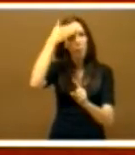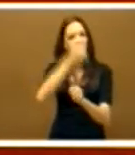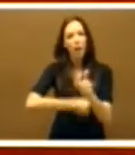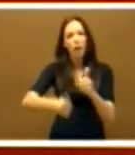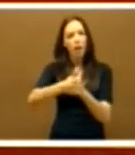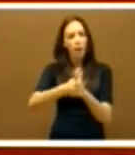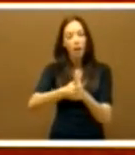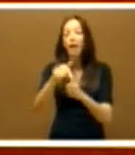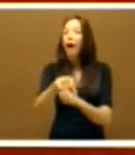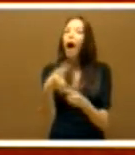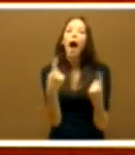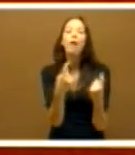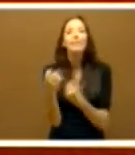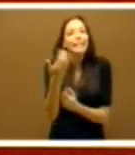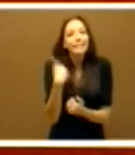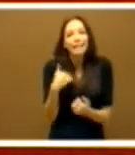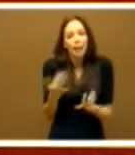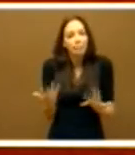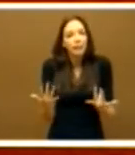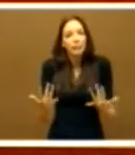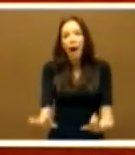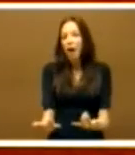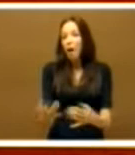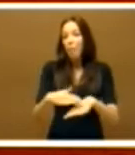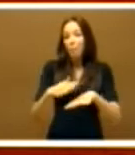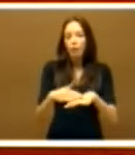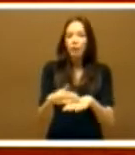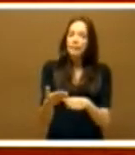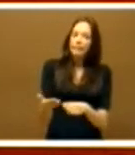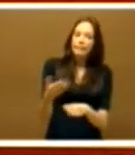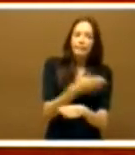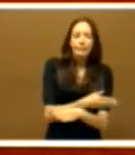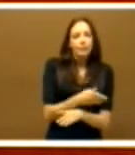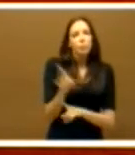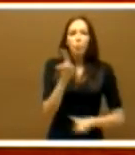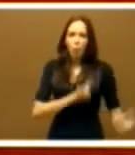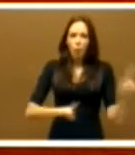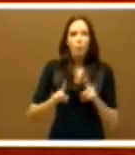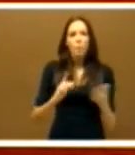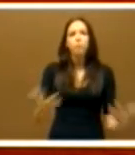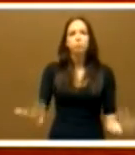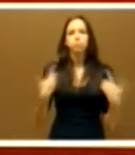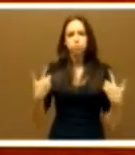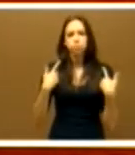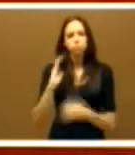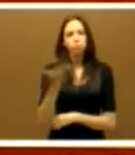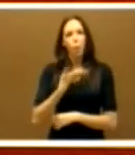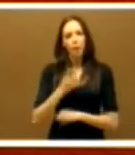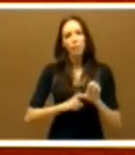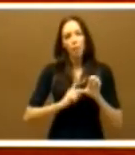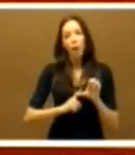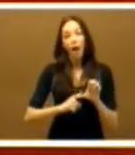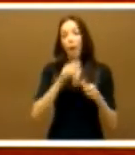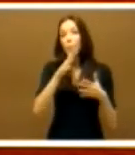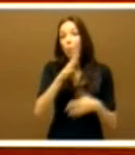Es necesario suturar lo antes posible esa hemorragia por la que nos estamos desangrando en Extremadura. Es por ello desde el